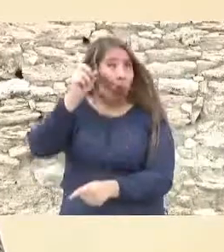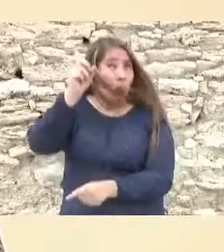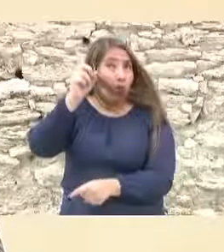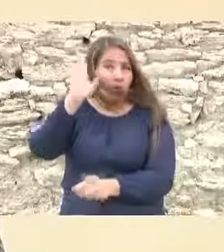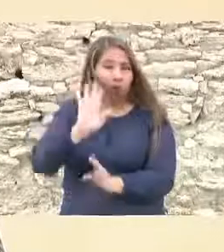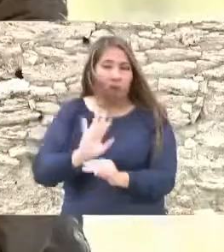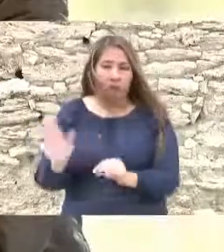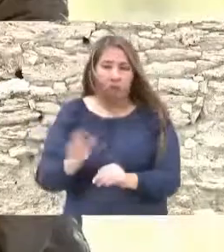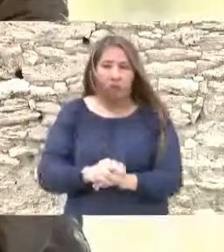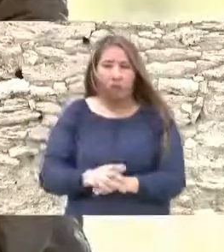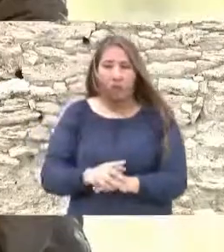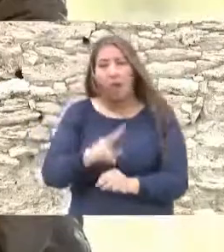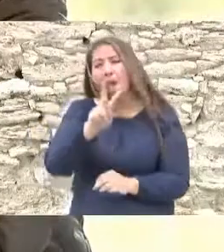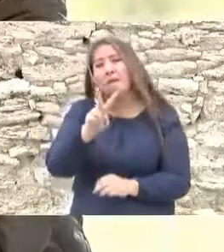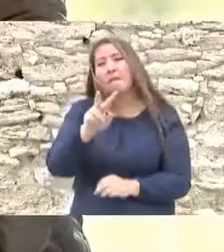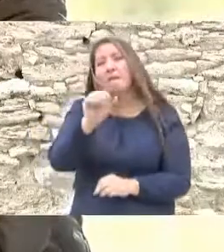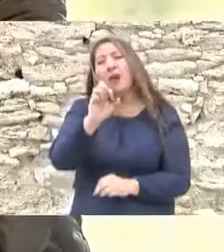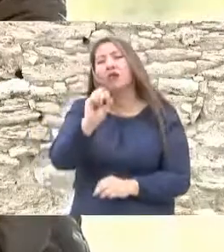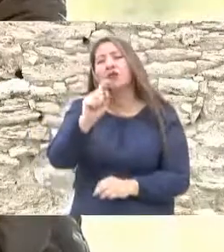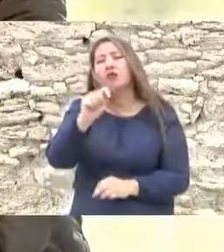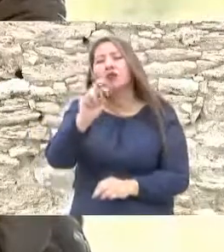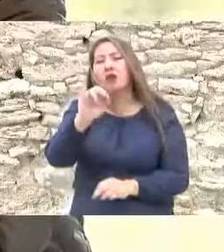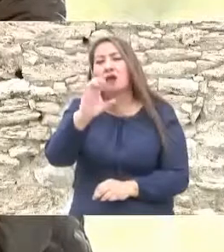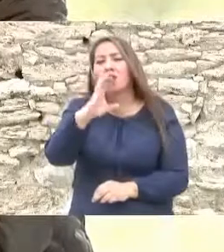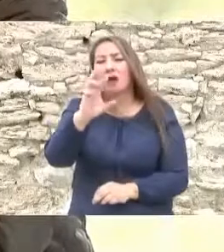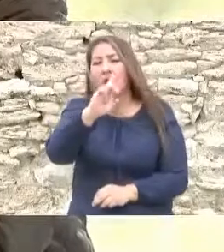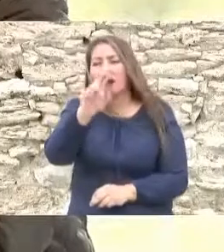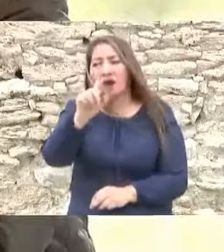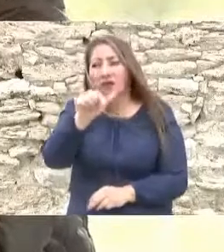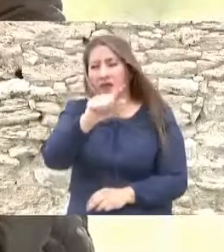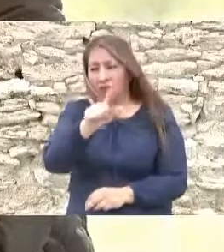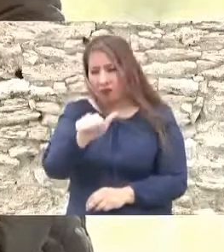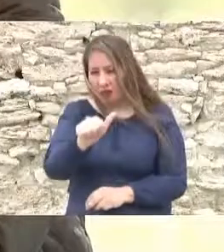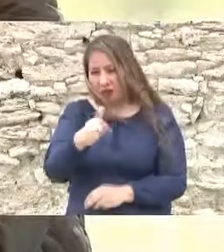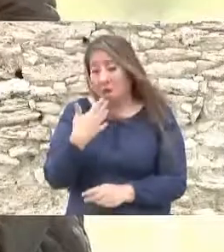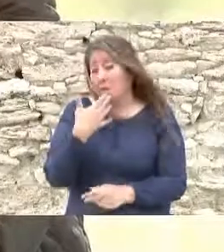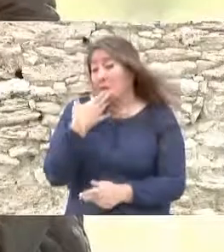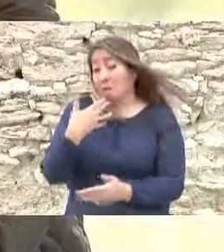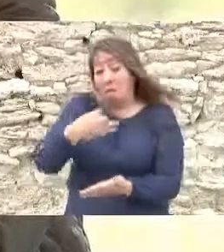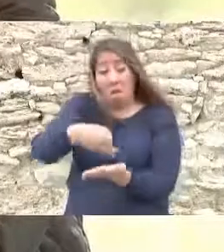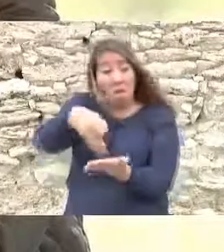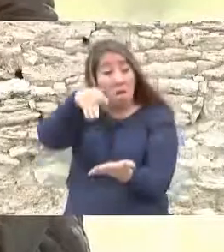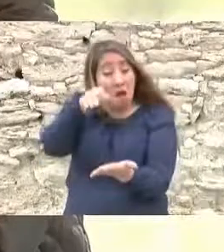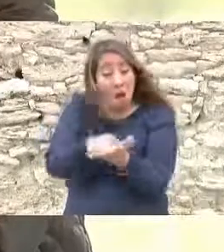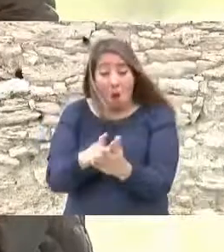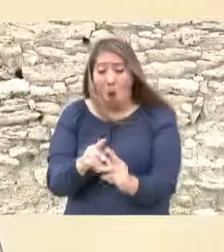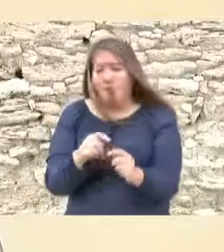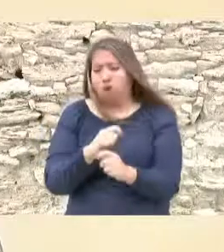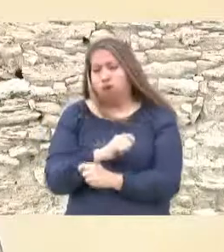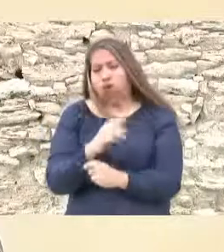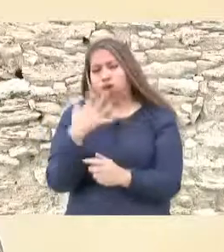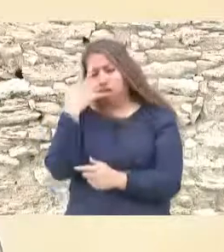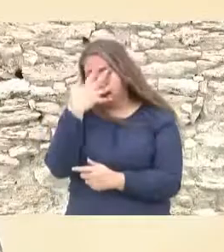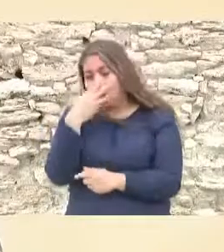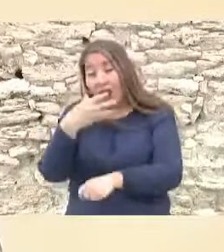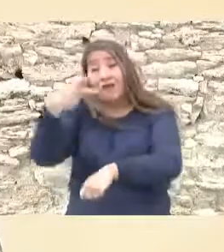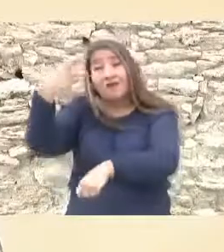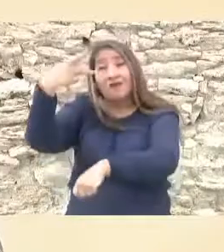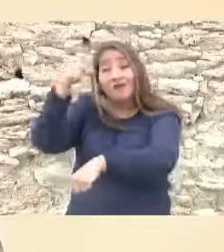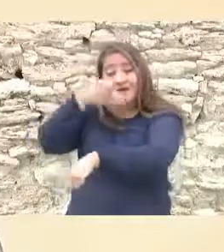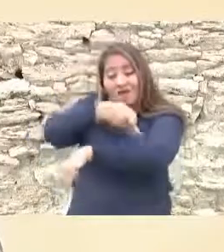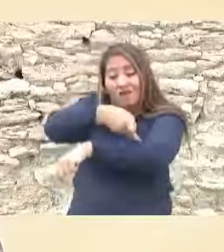don Venustiano fue excepcional y tiene que ver con su familia